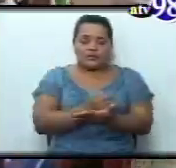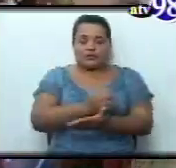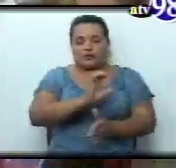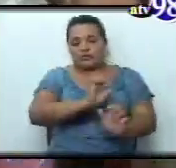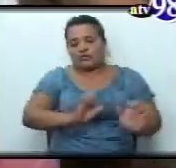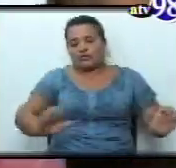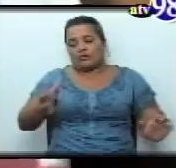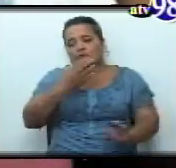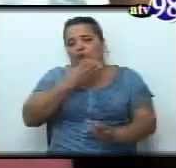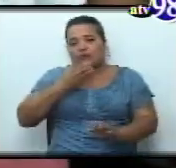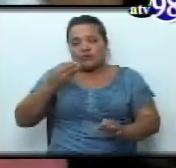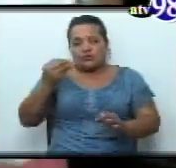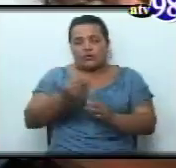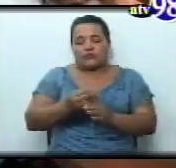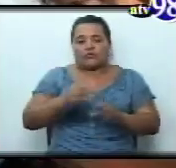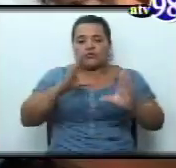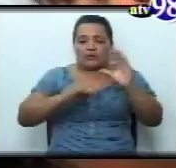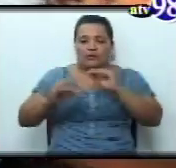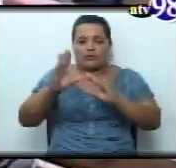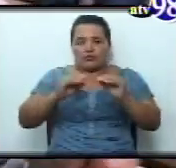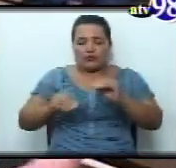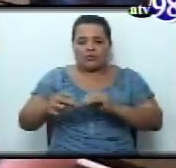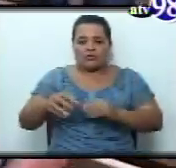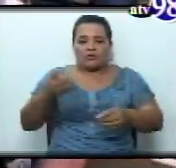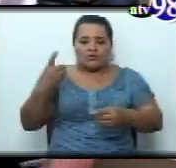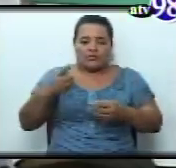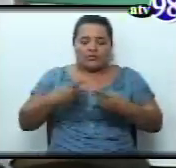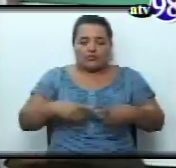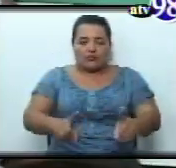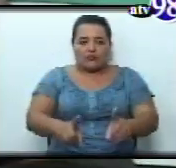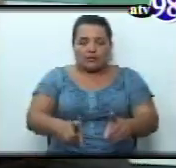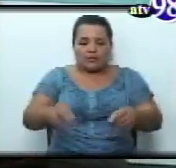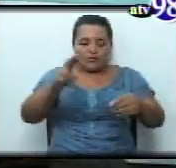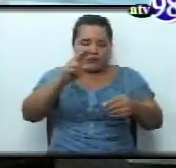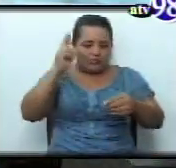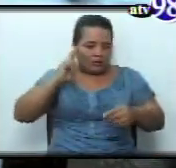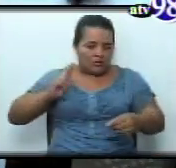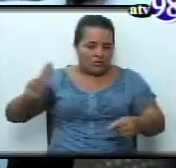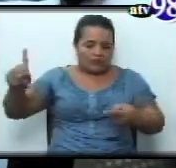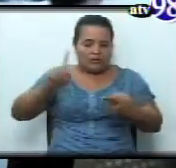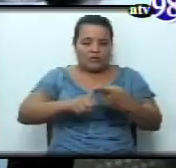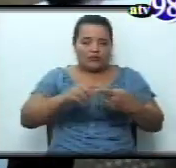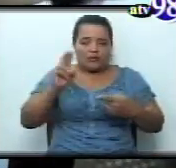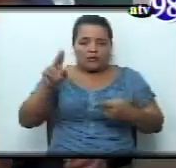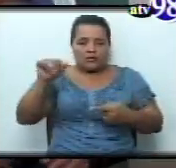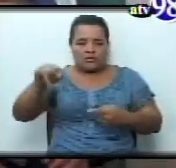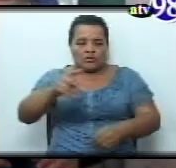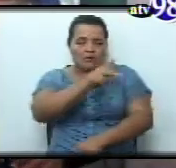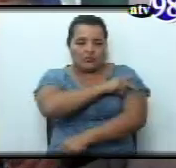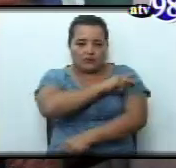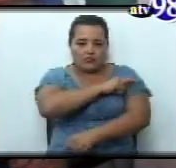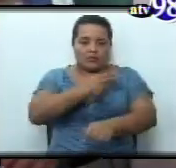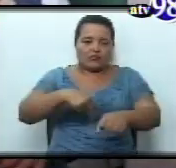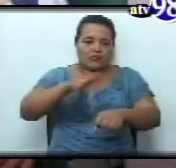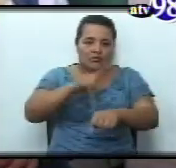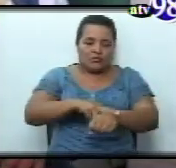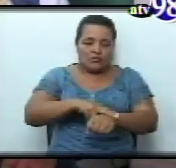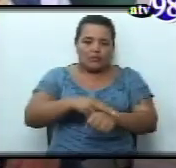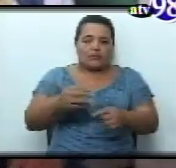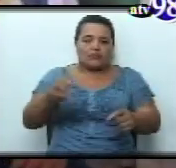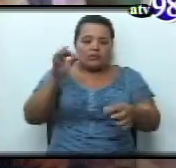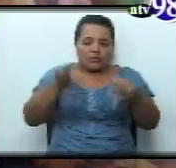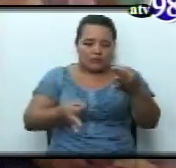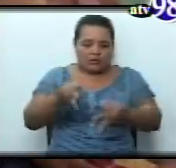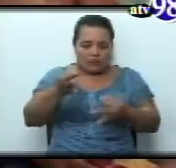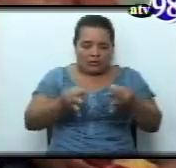Adolescencia ha consultado al Consejo Superior de Universidades, UNICEF, Policía Nacional y Corte